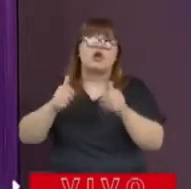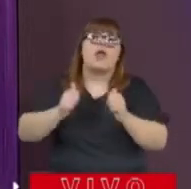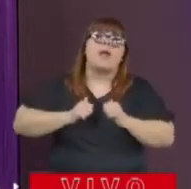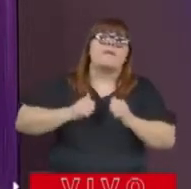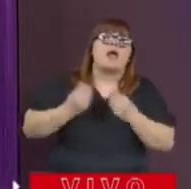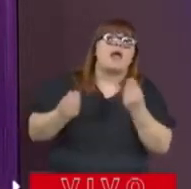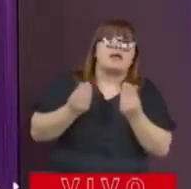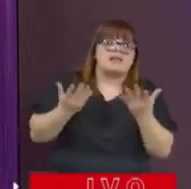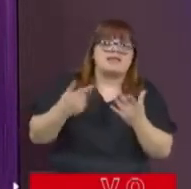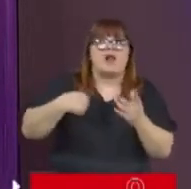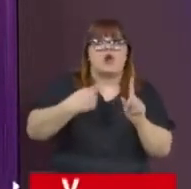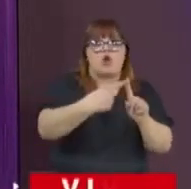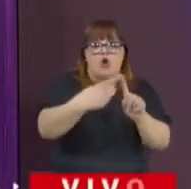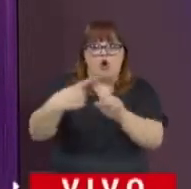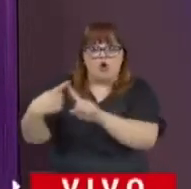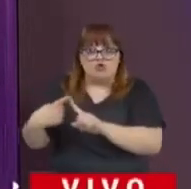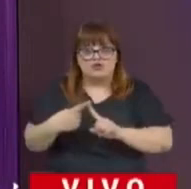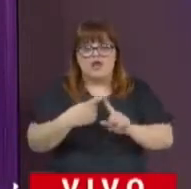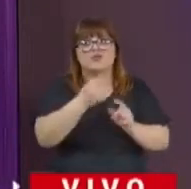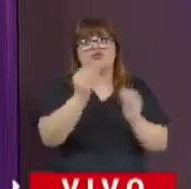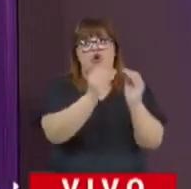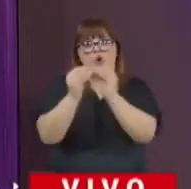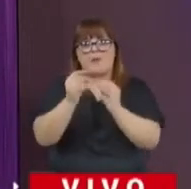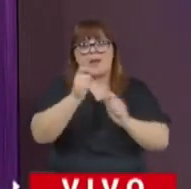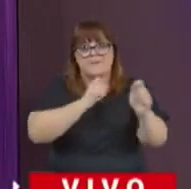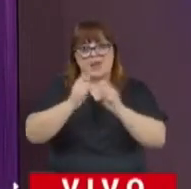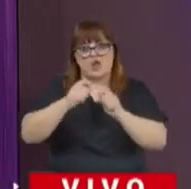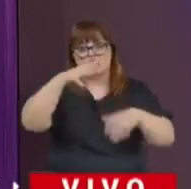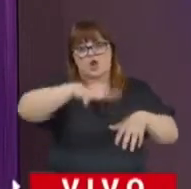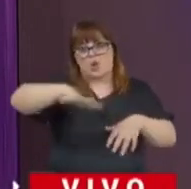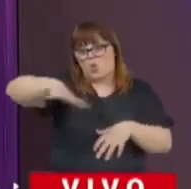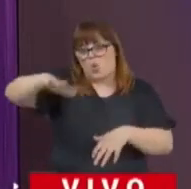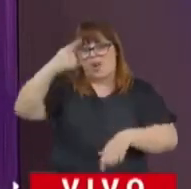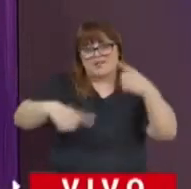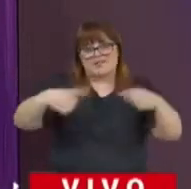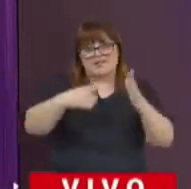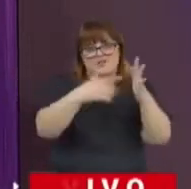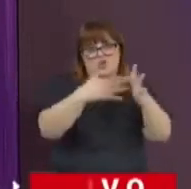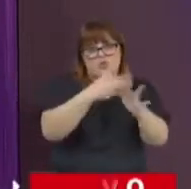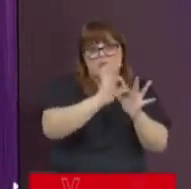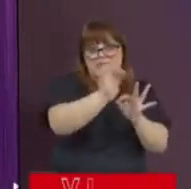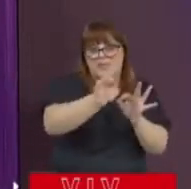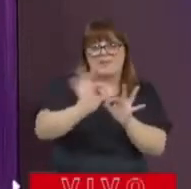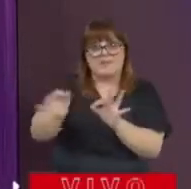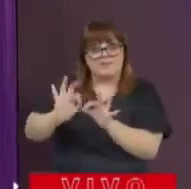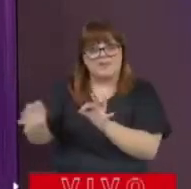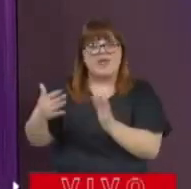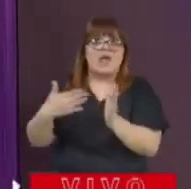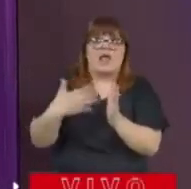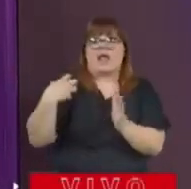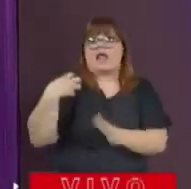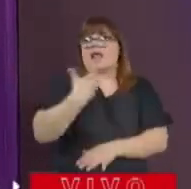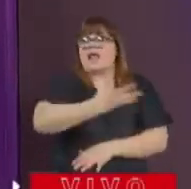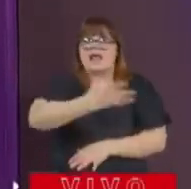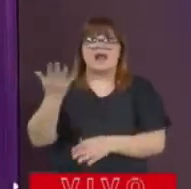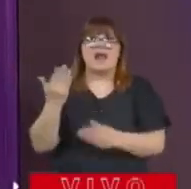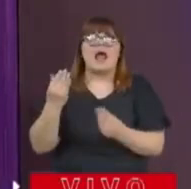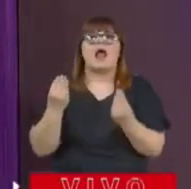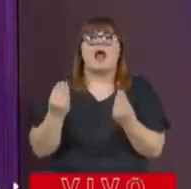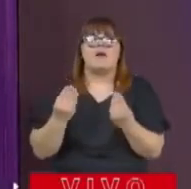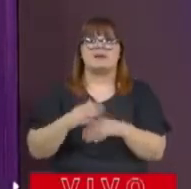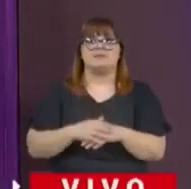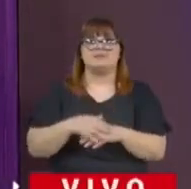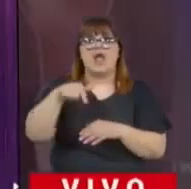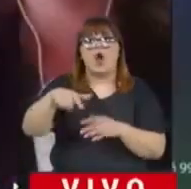esperan. Por eso tomamos contacto con nuestros compañeros de diferentes localidades para saber un pantallazo de lo que está